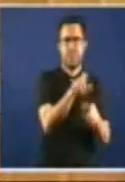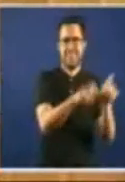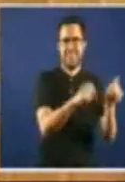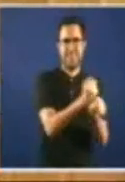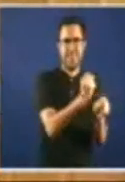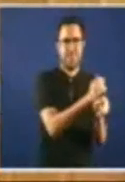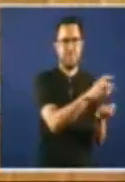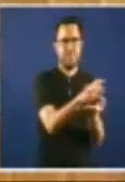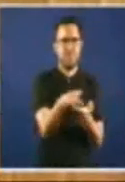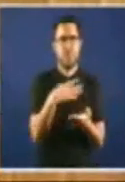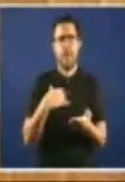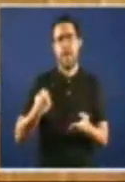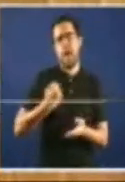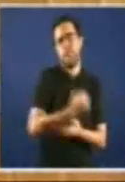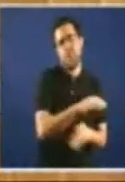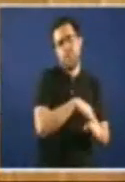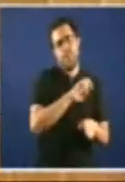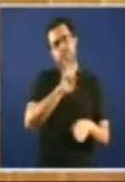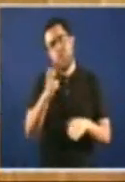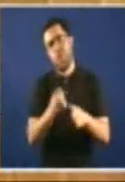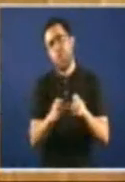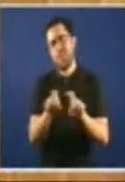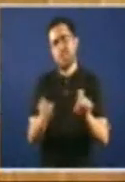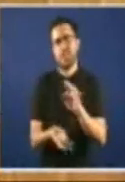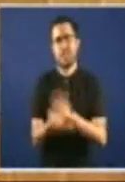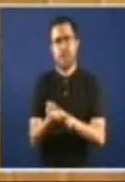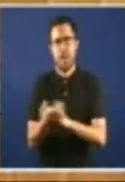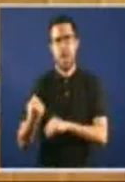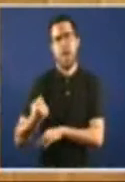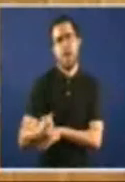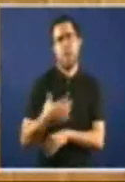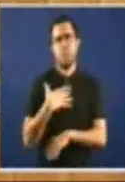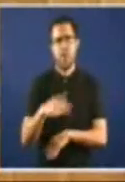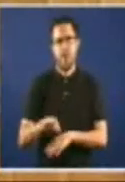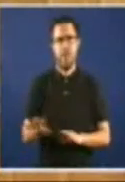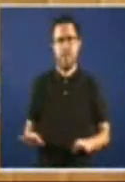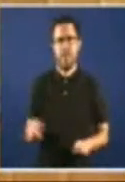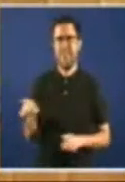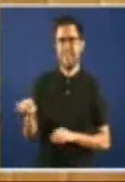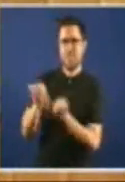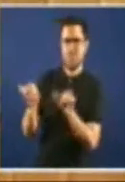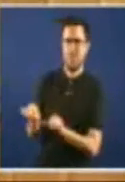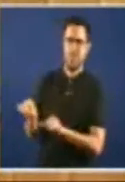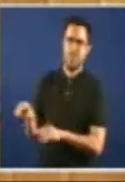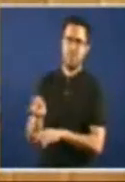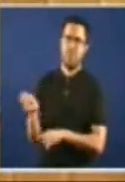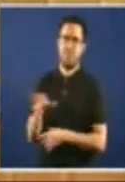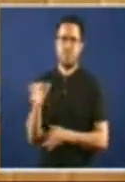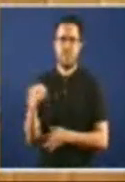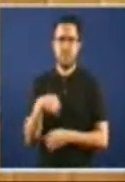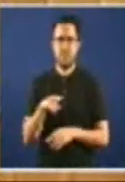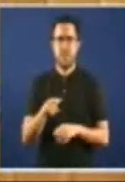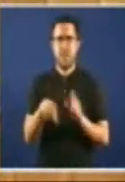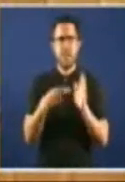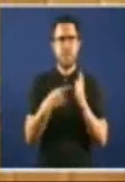a política emprendedora do Partido Popular O proxeto de lei resulta deliberadamente vago Porque non